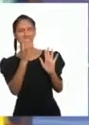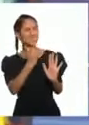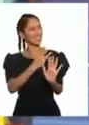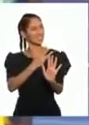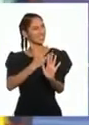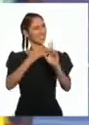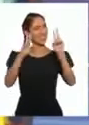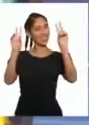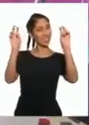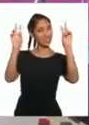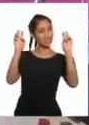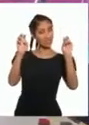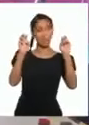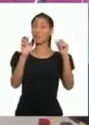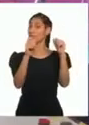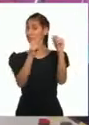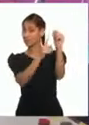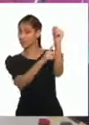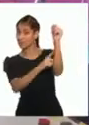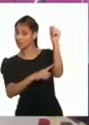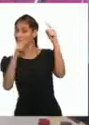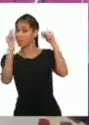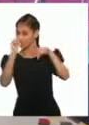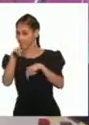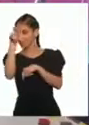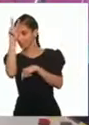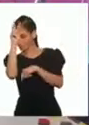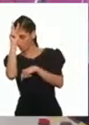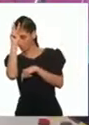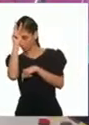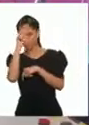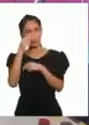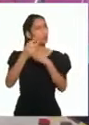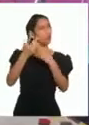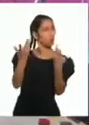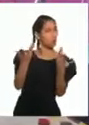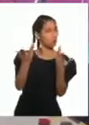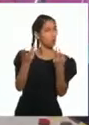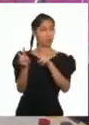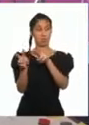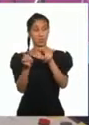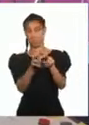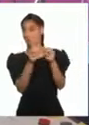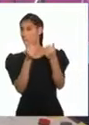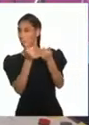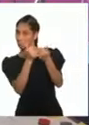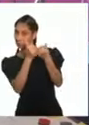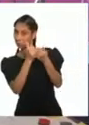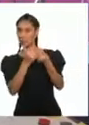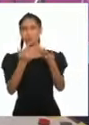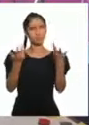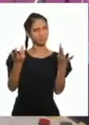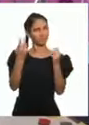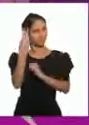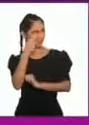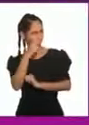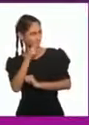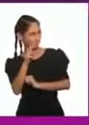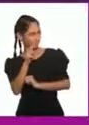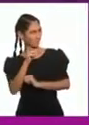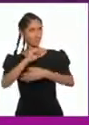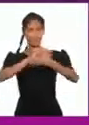nuestro país De una manera muy original Veamos una obra de este gran artista